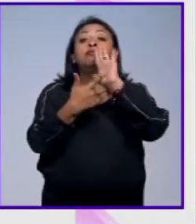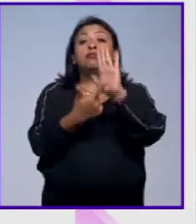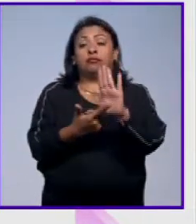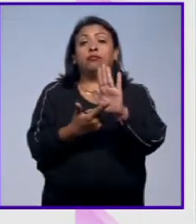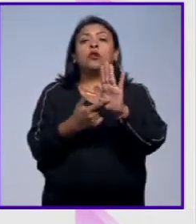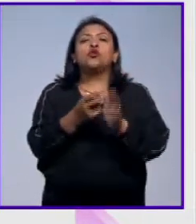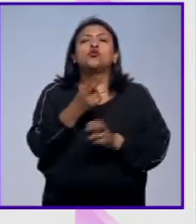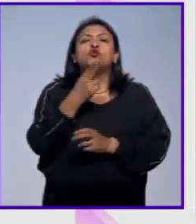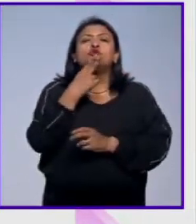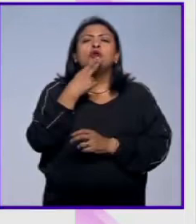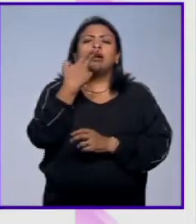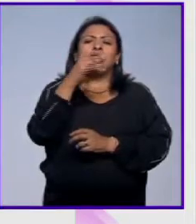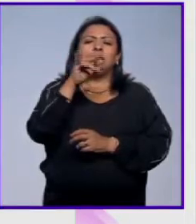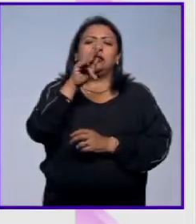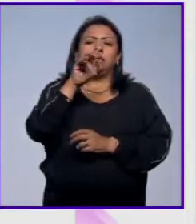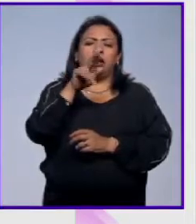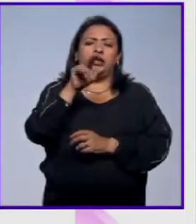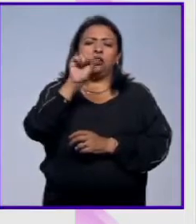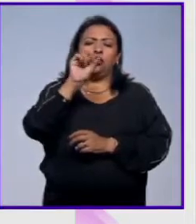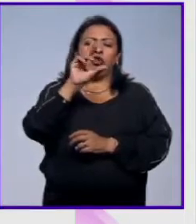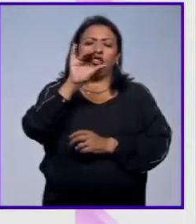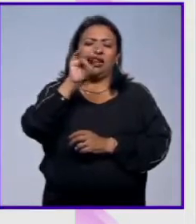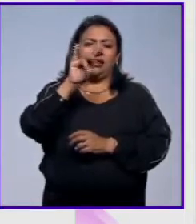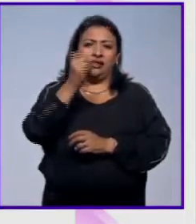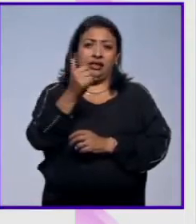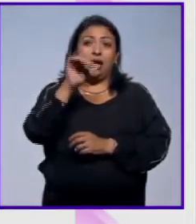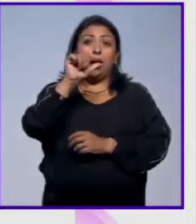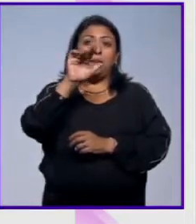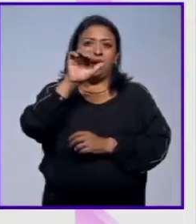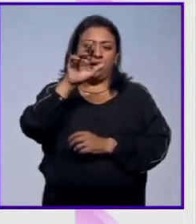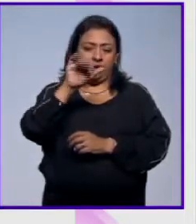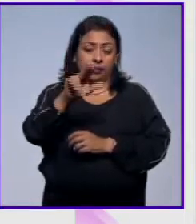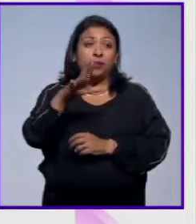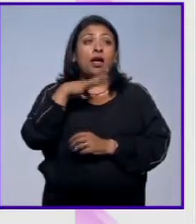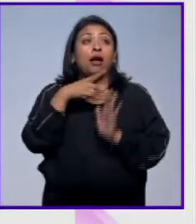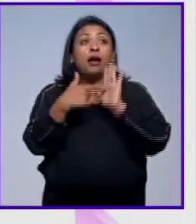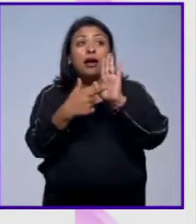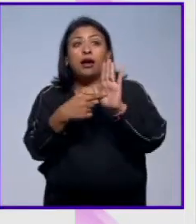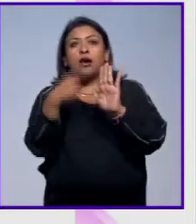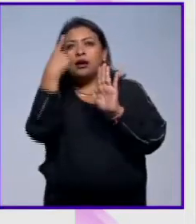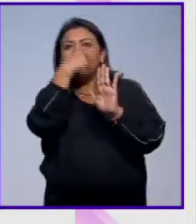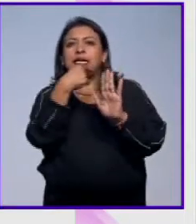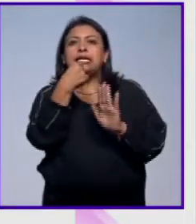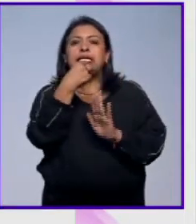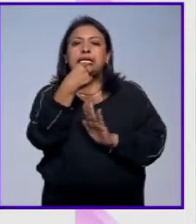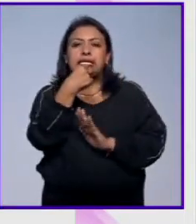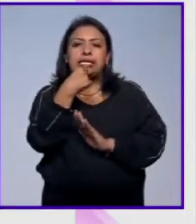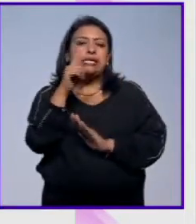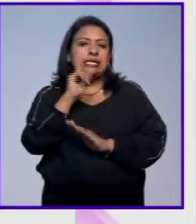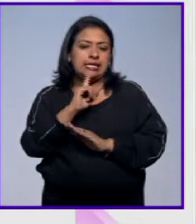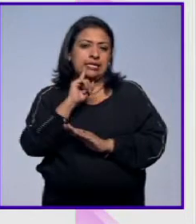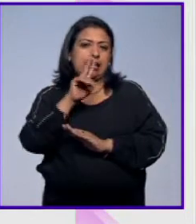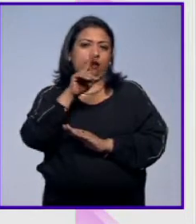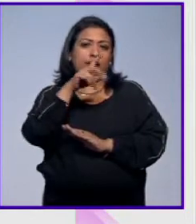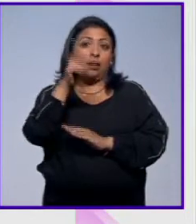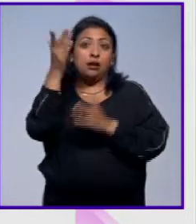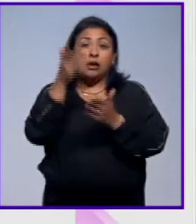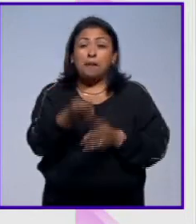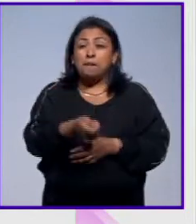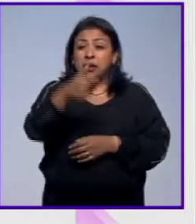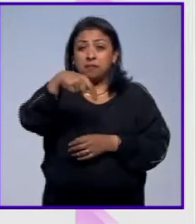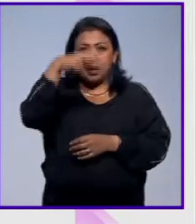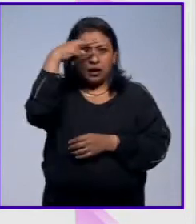Tesoros de la Hispanic Society of America piezas como el retrato de la niña de Velázquez llegan por primera vez a México